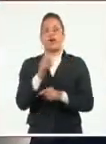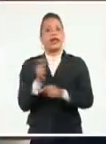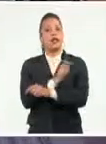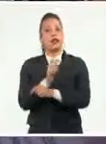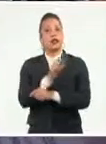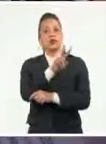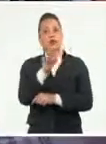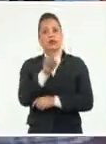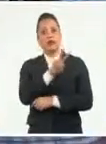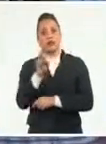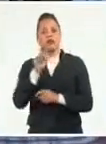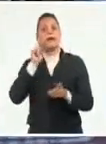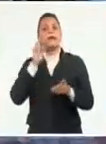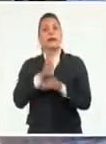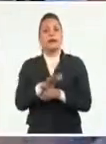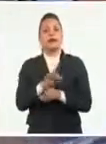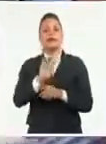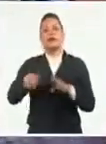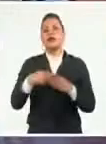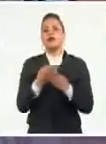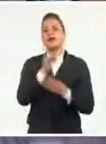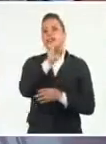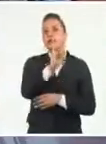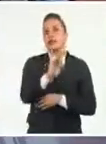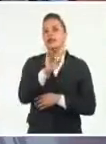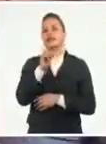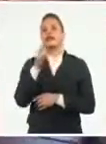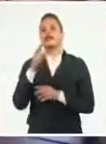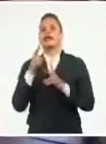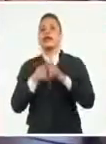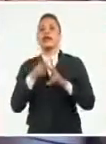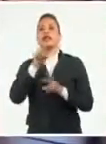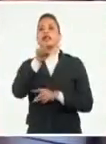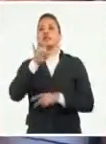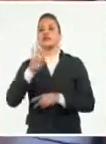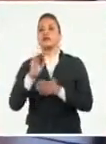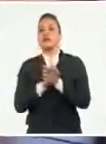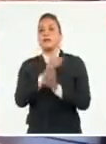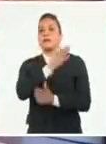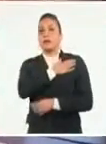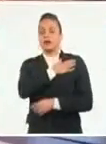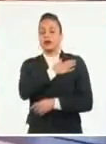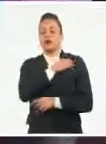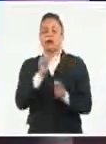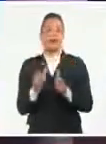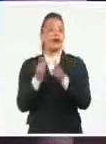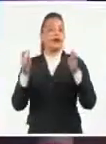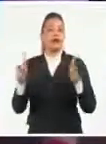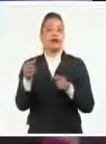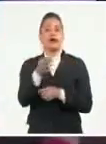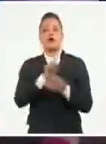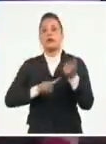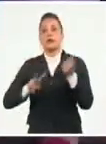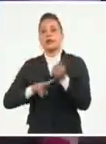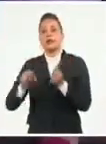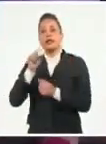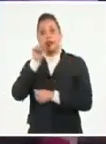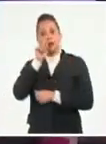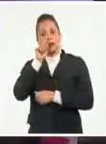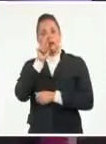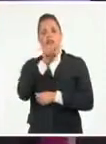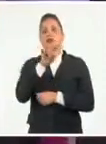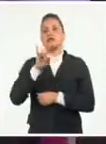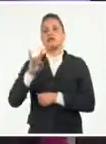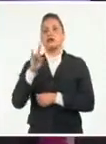2022 iniciará los días 7 y 14 de marzo en la mayoría de los territorios y terminará el 19 de noviembre.